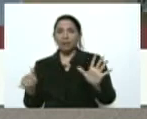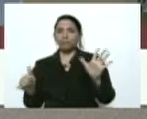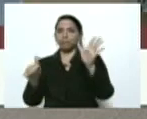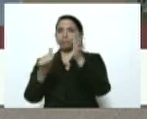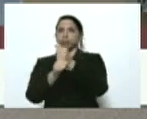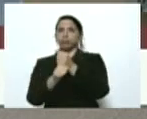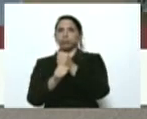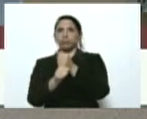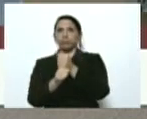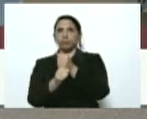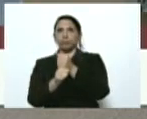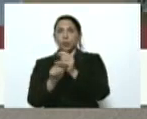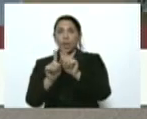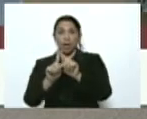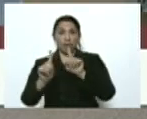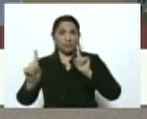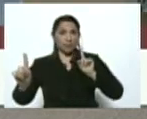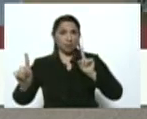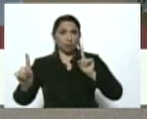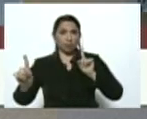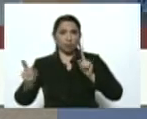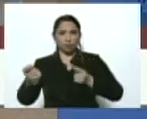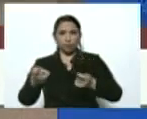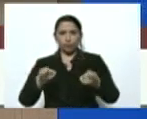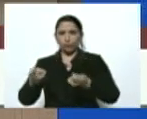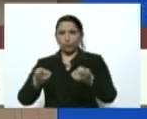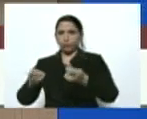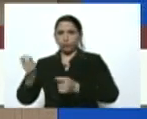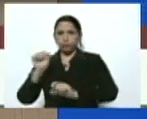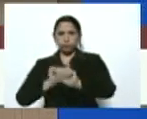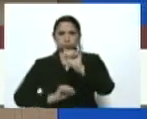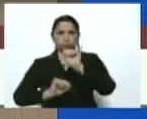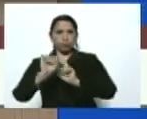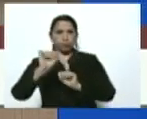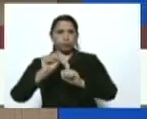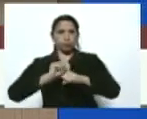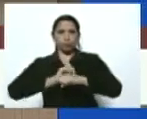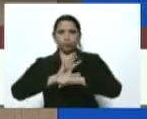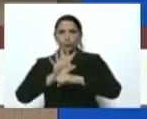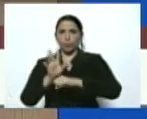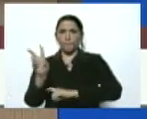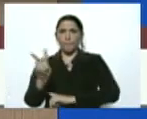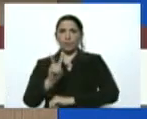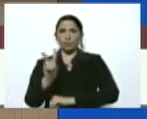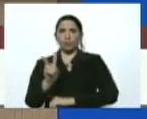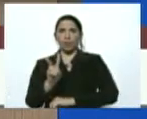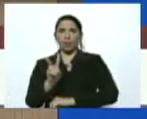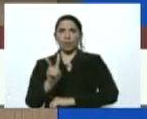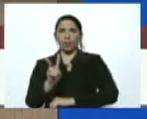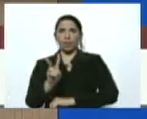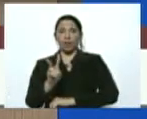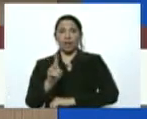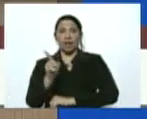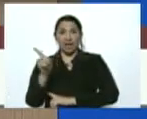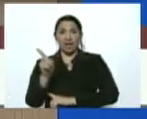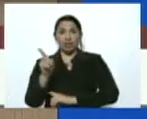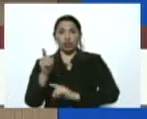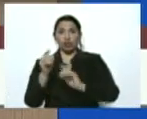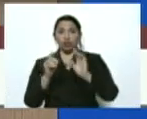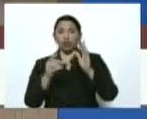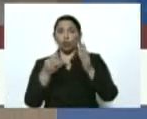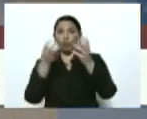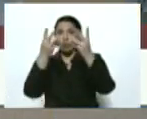el aislamiento el control y la prevención del COVID en Venezuela. Esto da una tasa por millón de